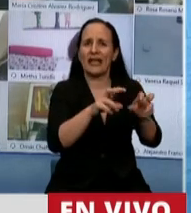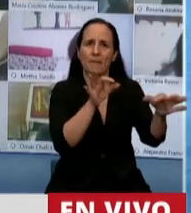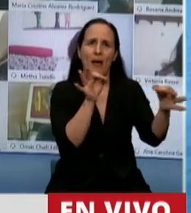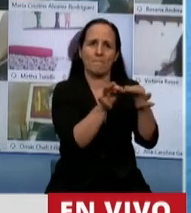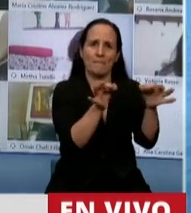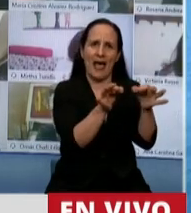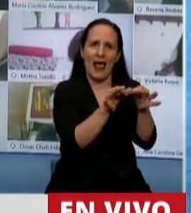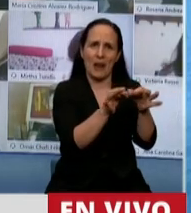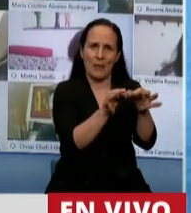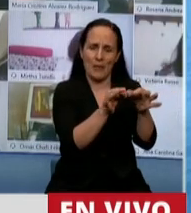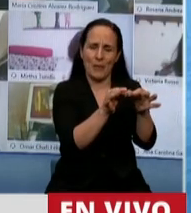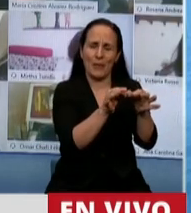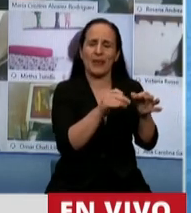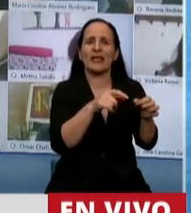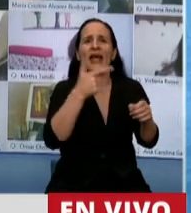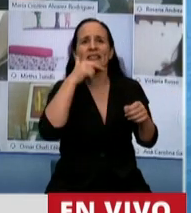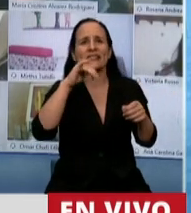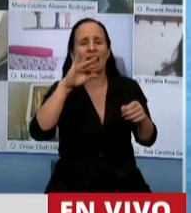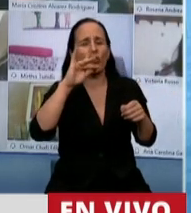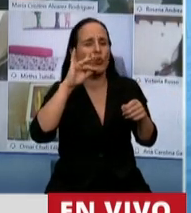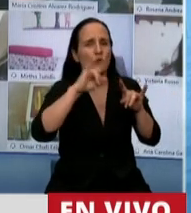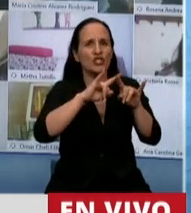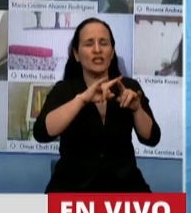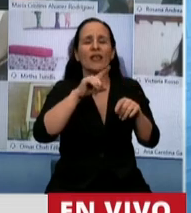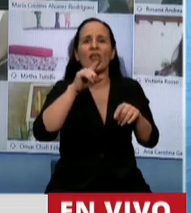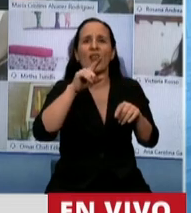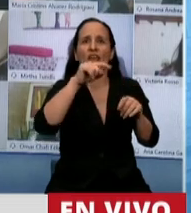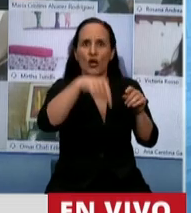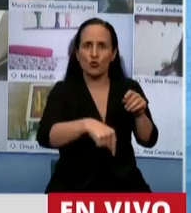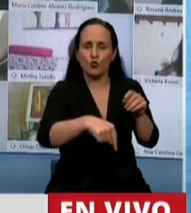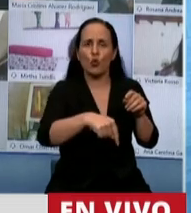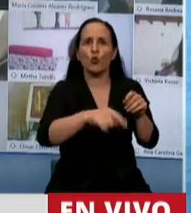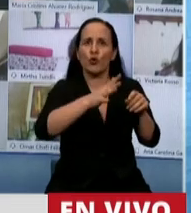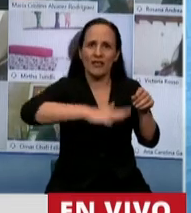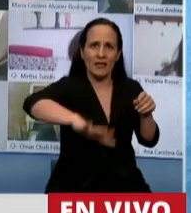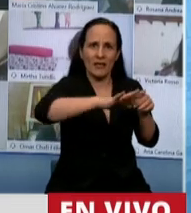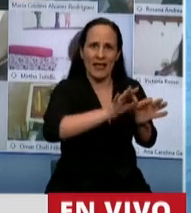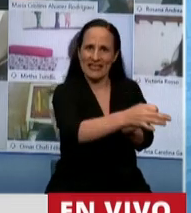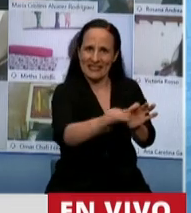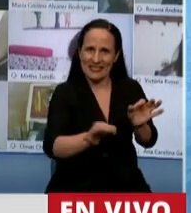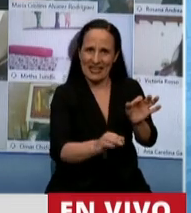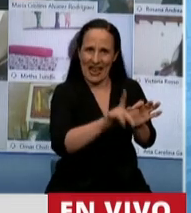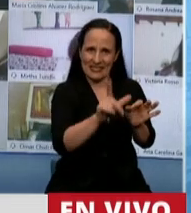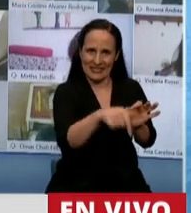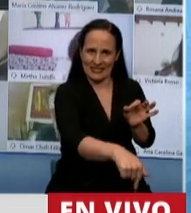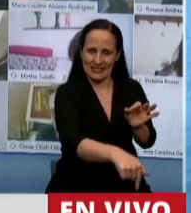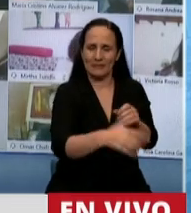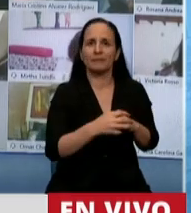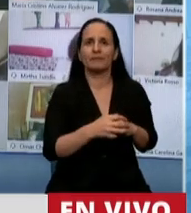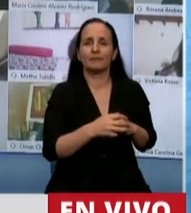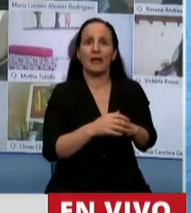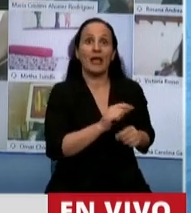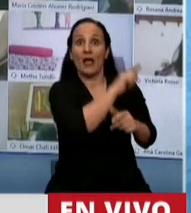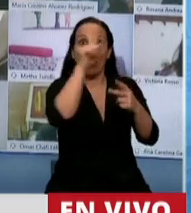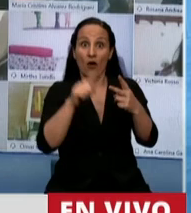Malvinas Sandwich del Sur y los espacios marítimos usulares correspondientes y la ley